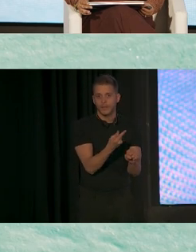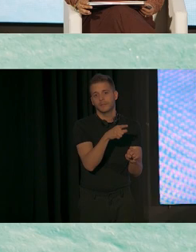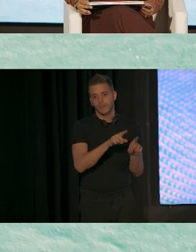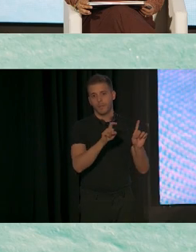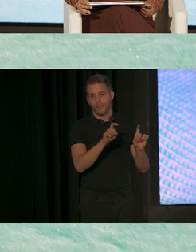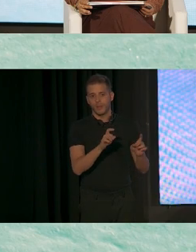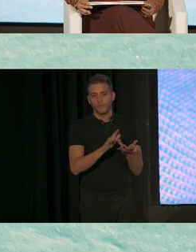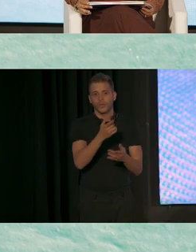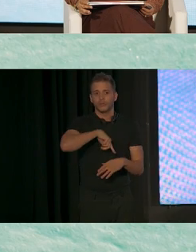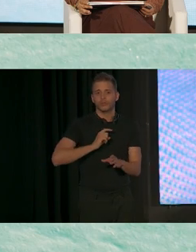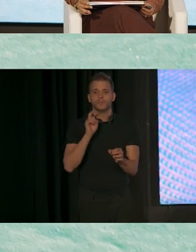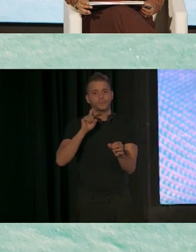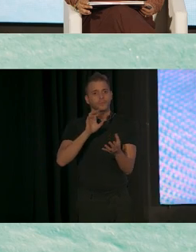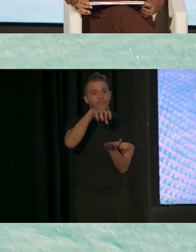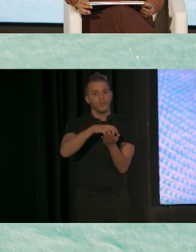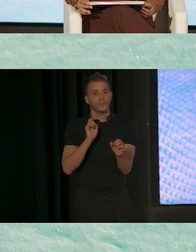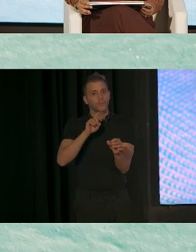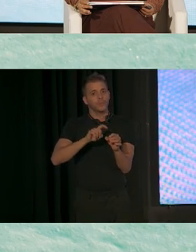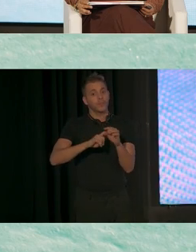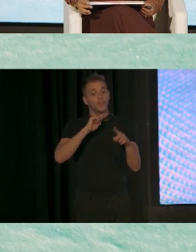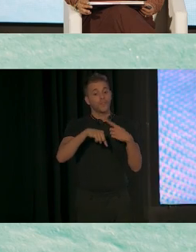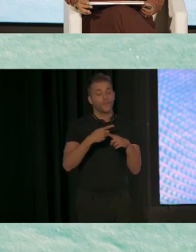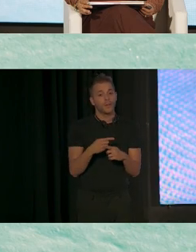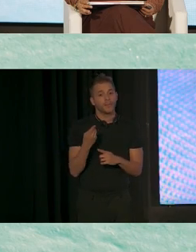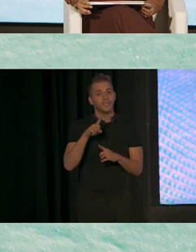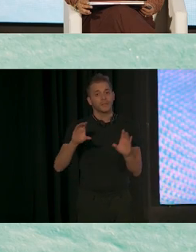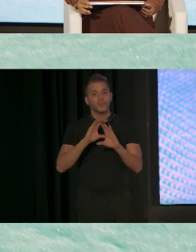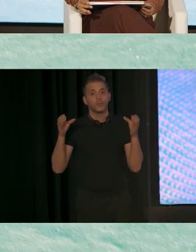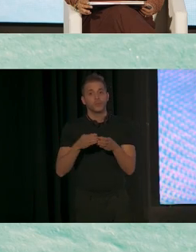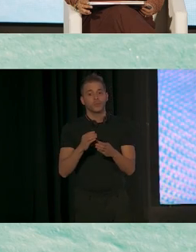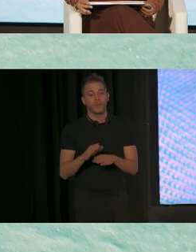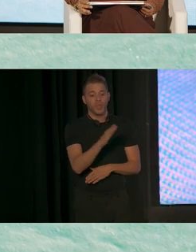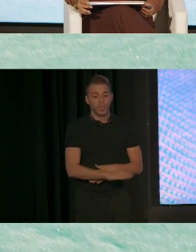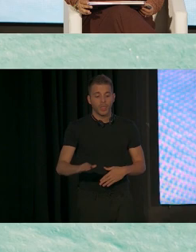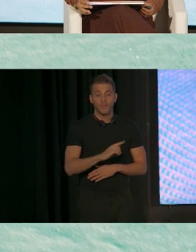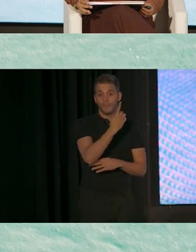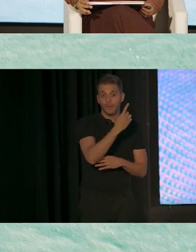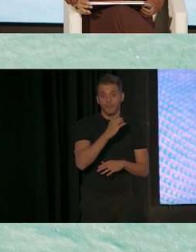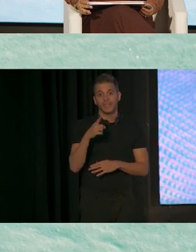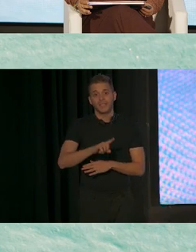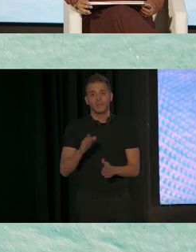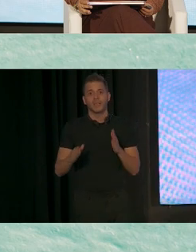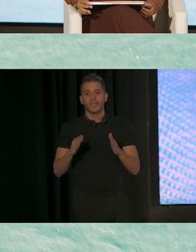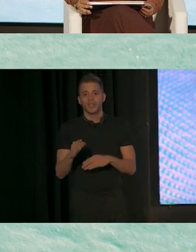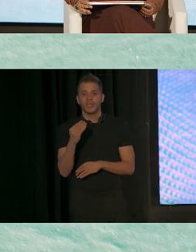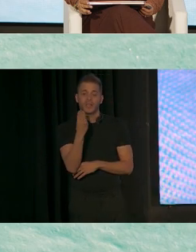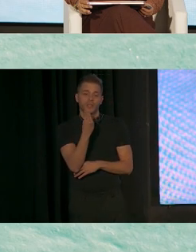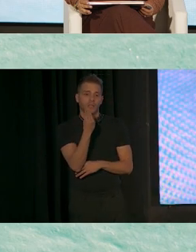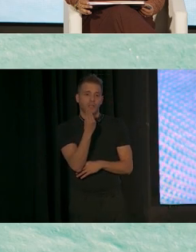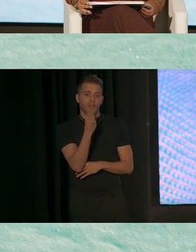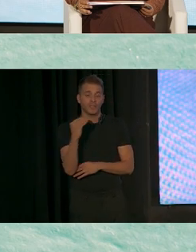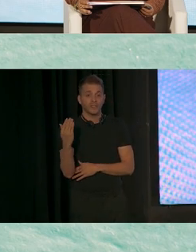el centro de participación de la familia y comunidad de la primera infancia y la edad escolar. En inglés se llama Early